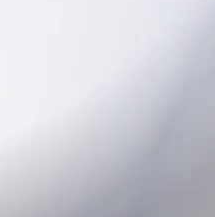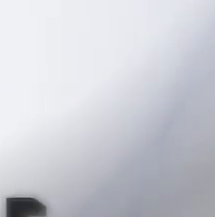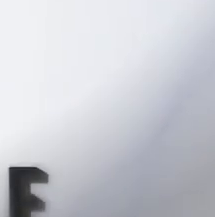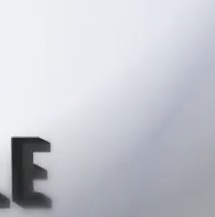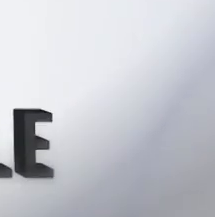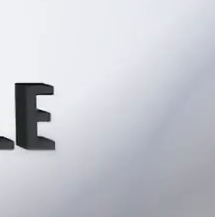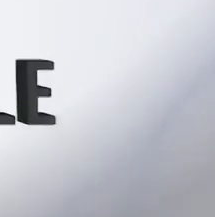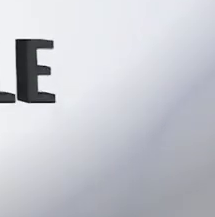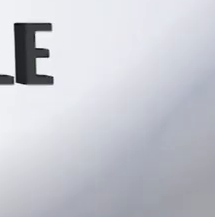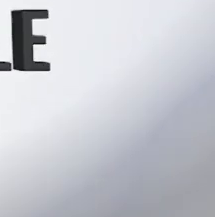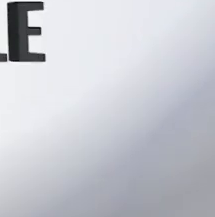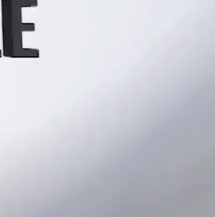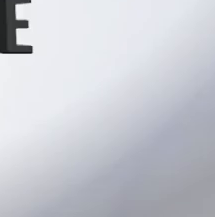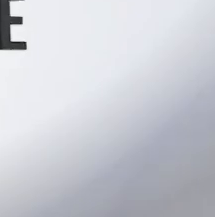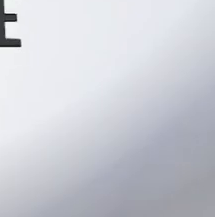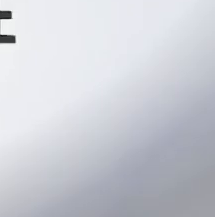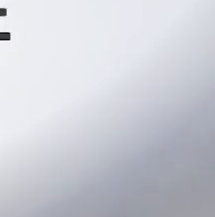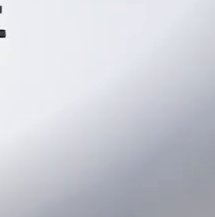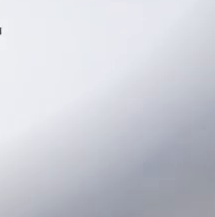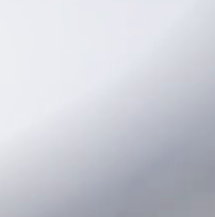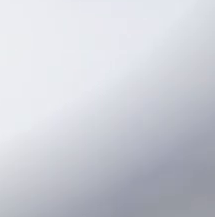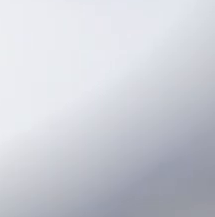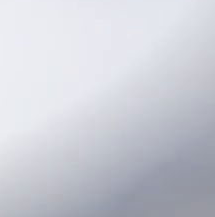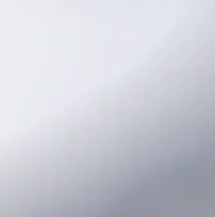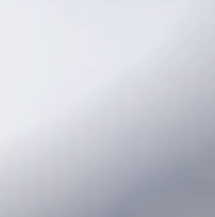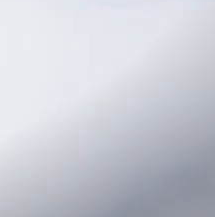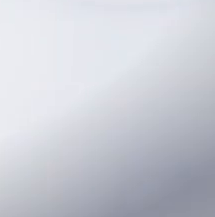diversa y diverso tiene que ser nuestro proyecto para poder encauzar los destinos del país.